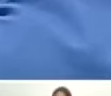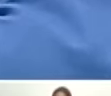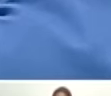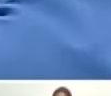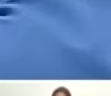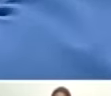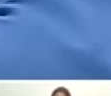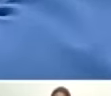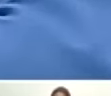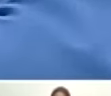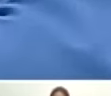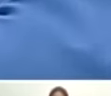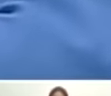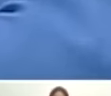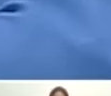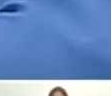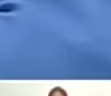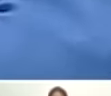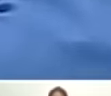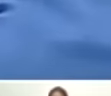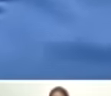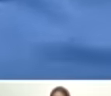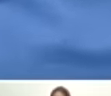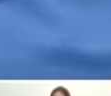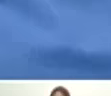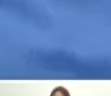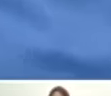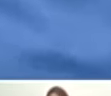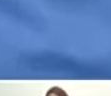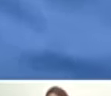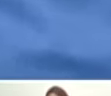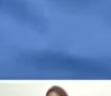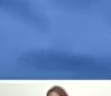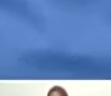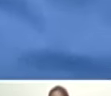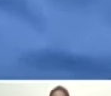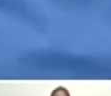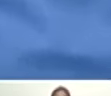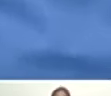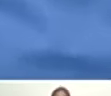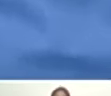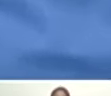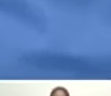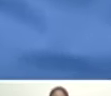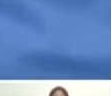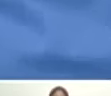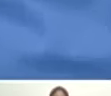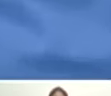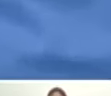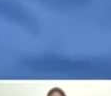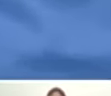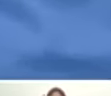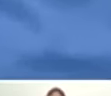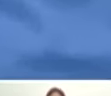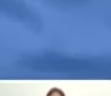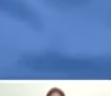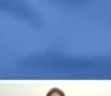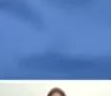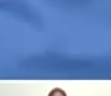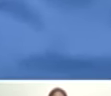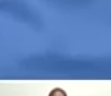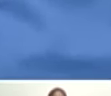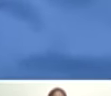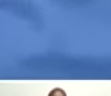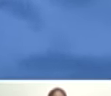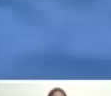bueno aquí lo esperamos mi presidente dale saludo muéstrame a la gente ahí dale saludo a esa gente ahí muéstramelo